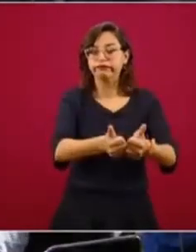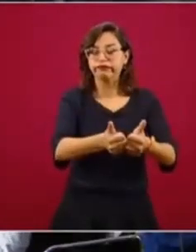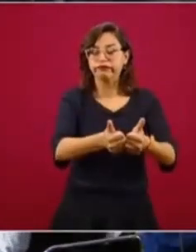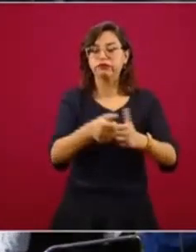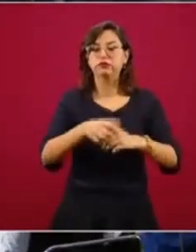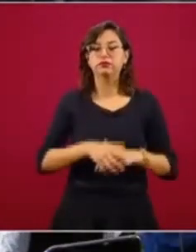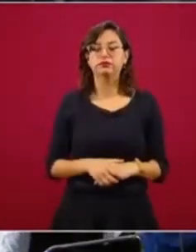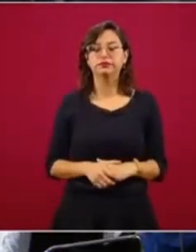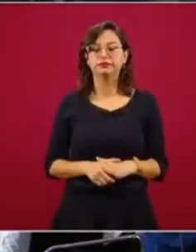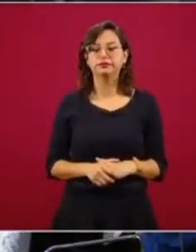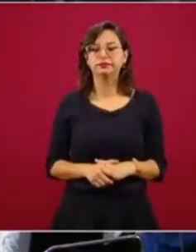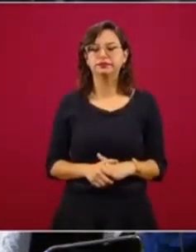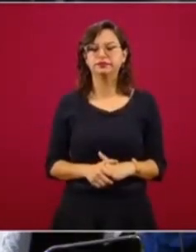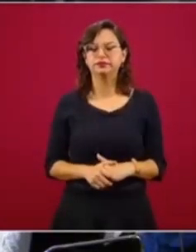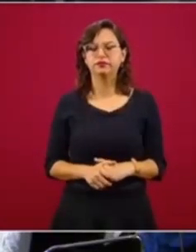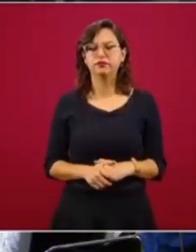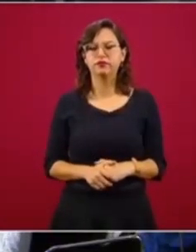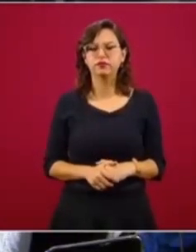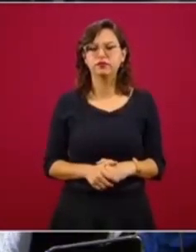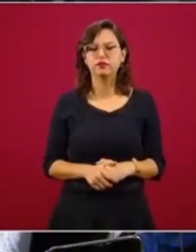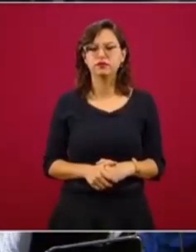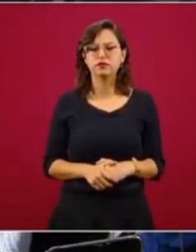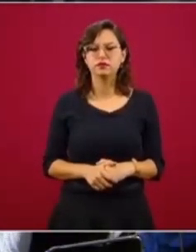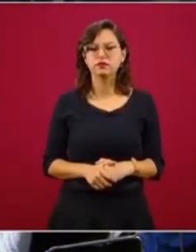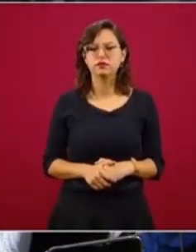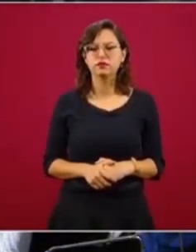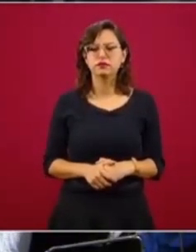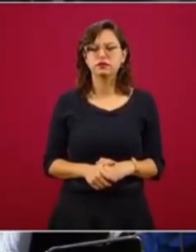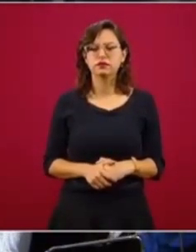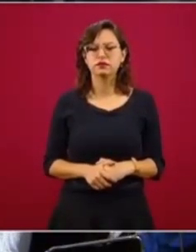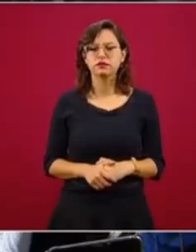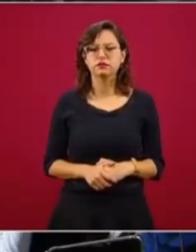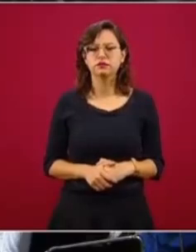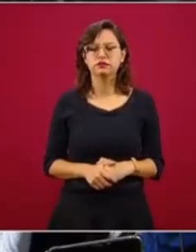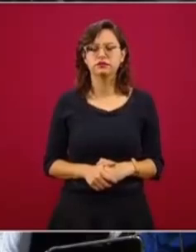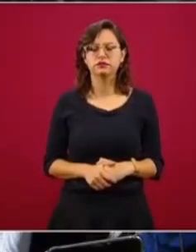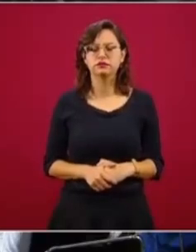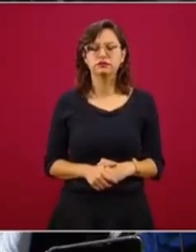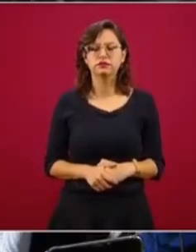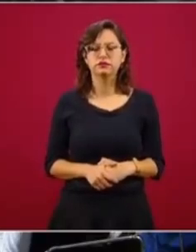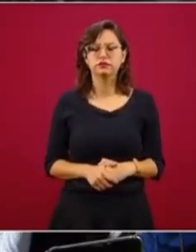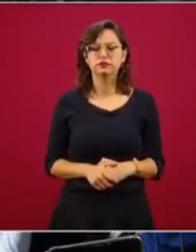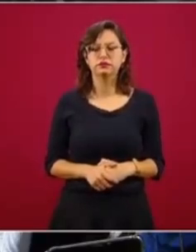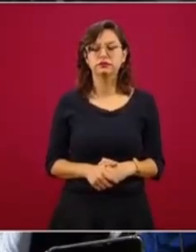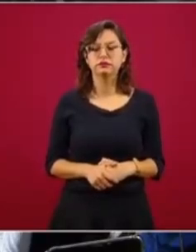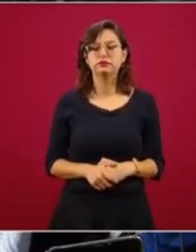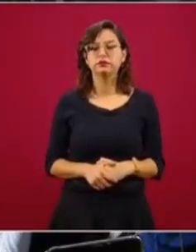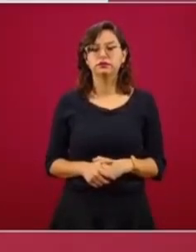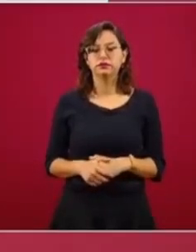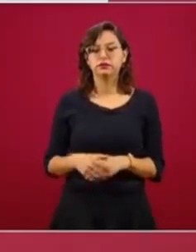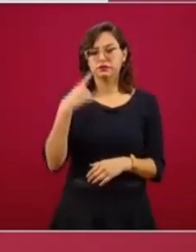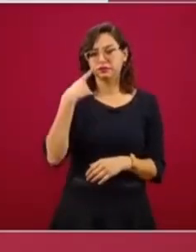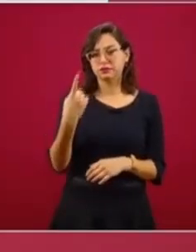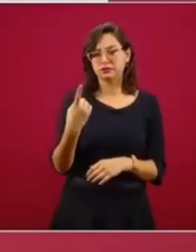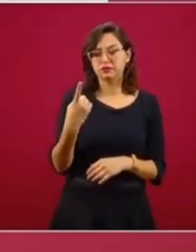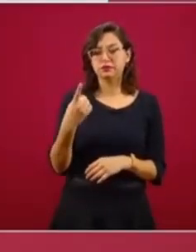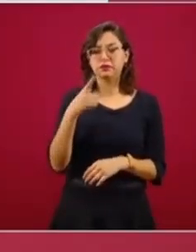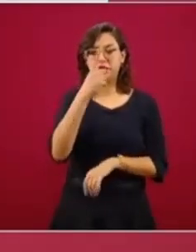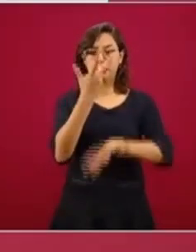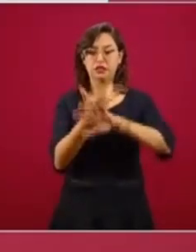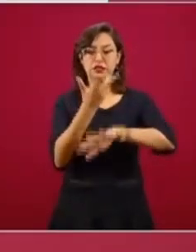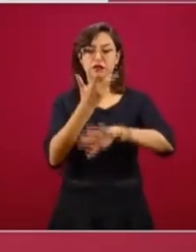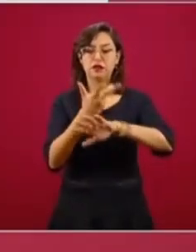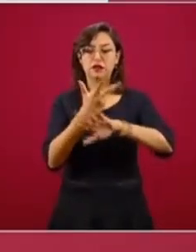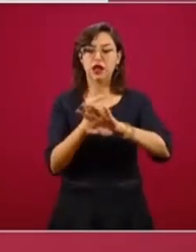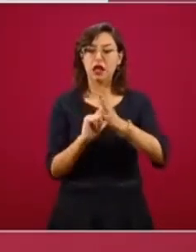Aquí tenemos el listado del actual estado de los consulados en los Estados Unidos.